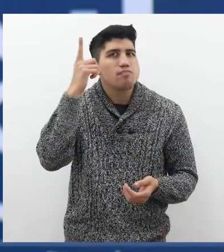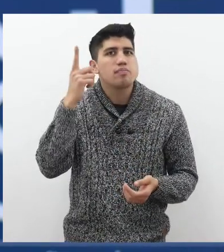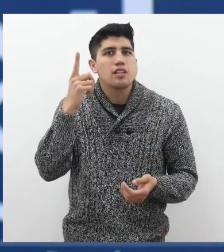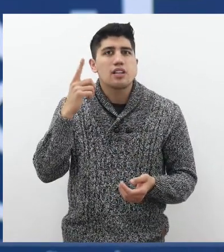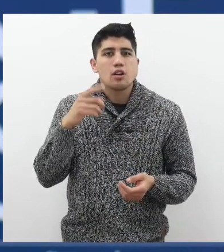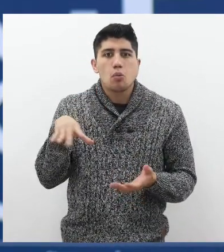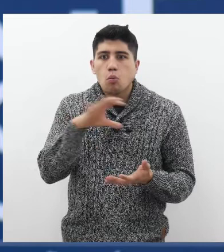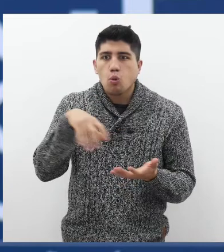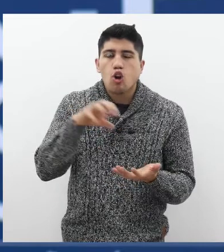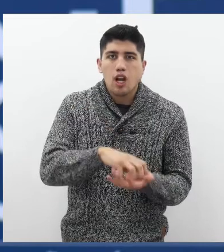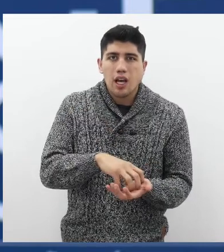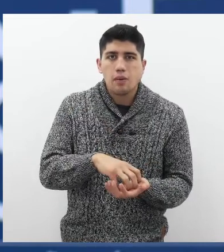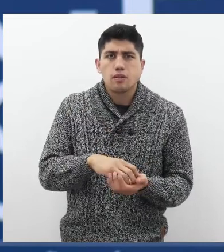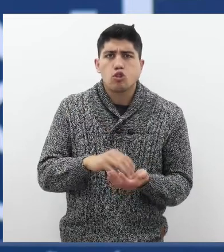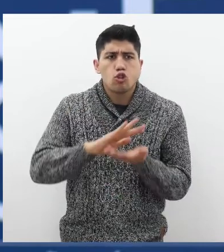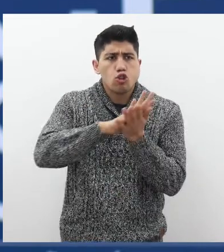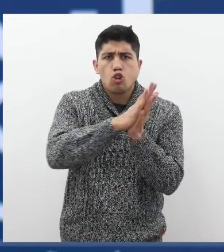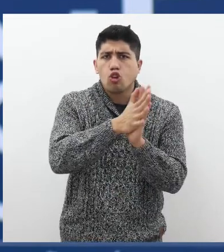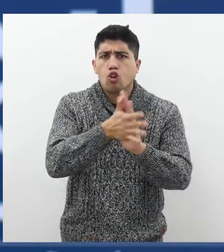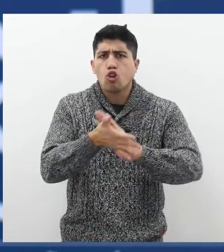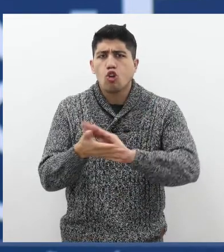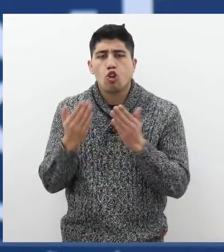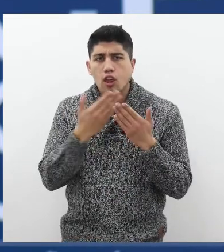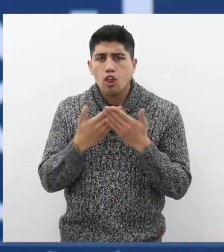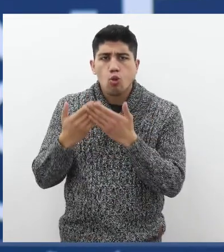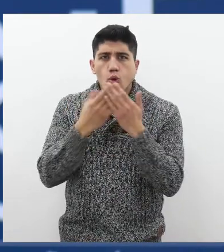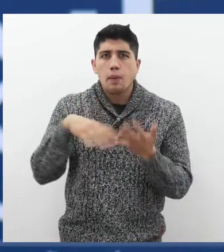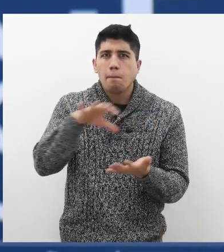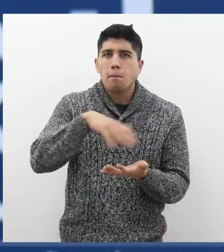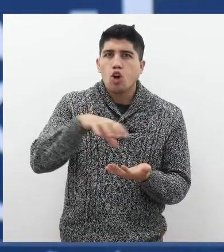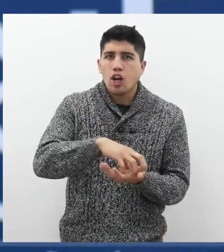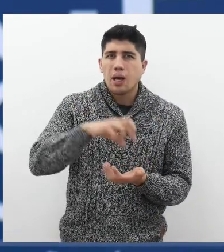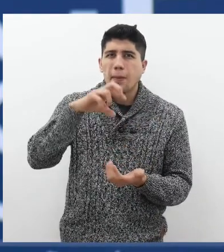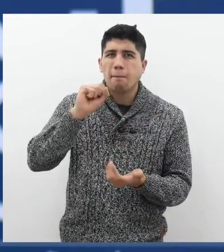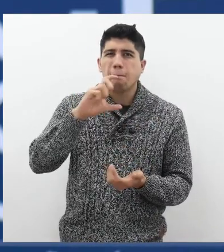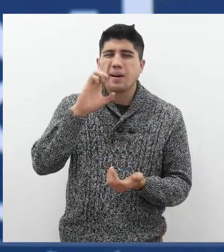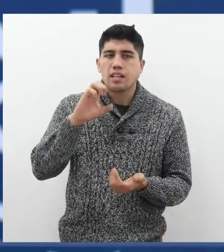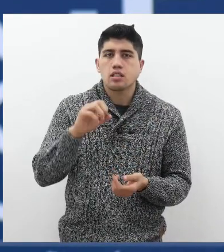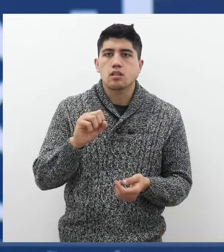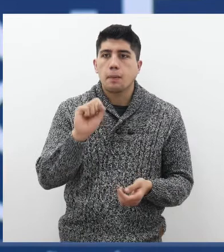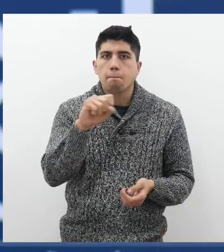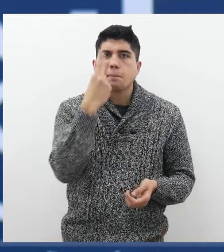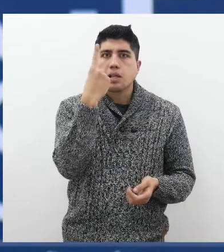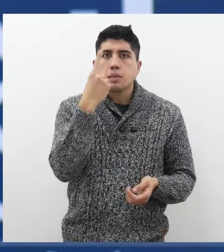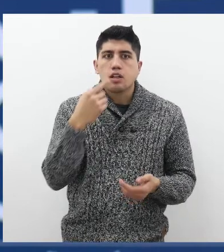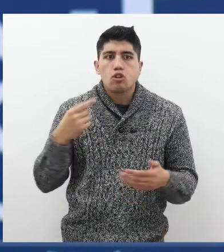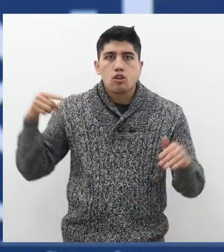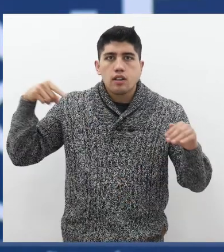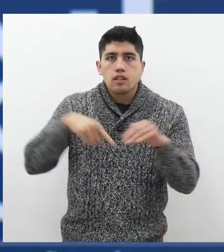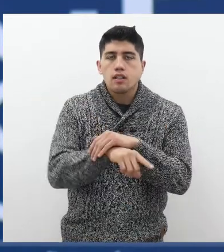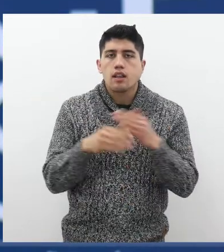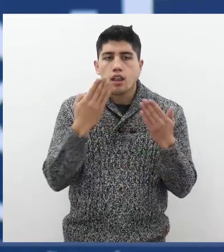da cuenta el programa de que la mayoría de nuestros estudiantes del programa PASE son primera